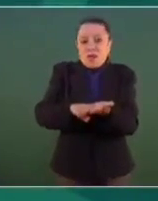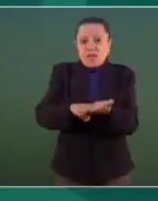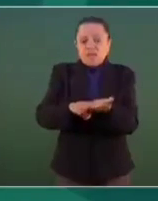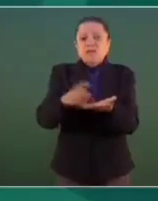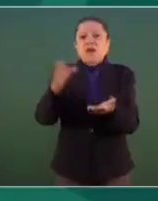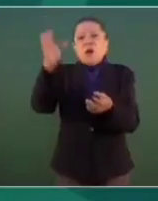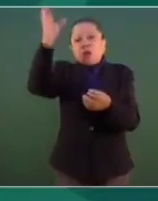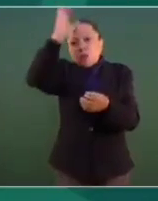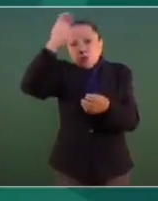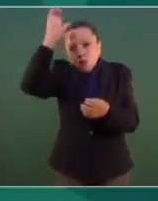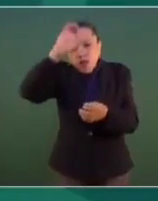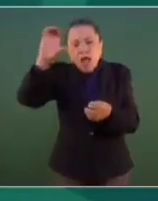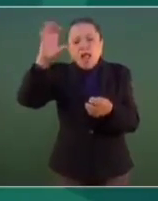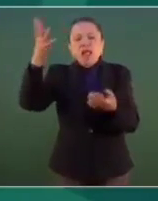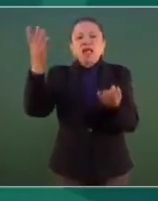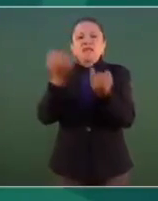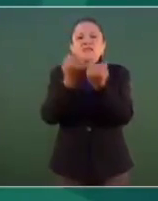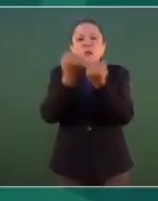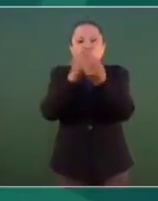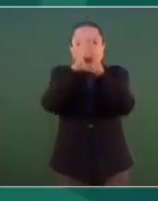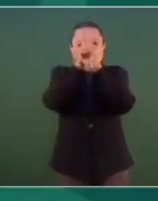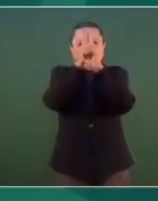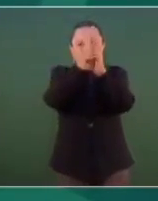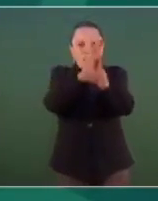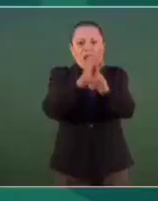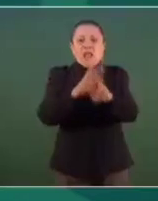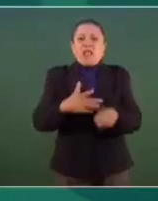culturales, morales, espirituales.